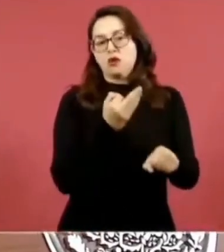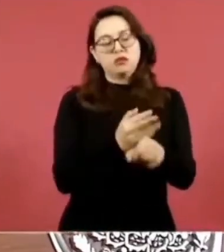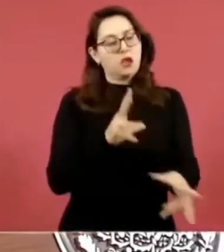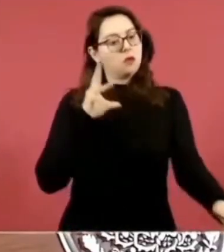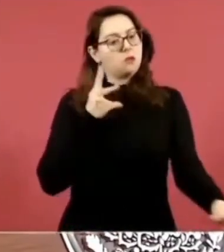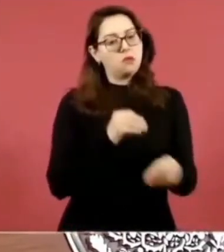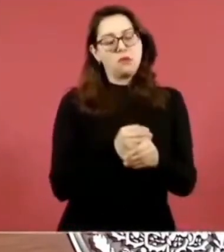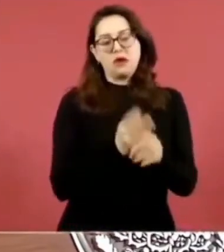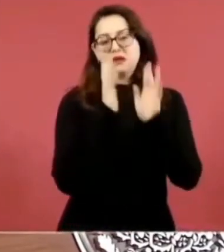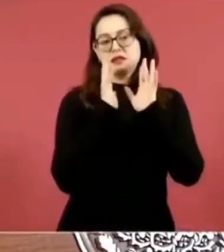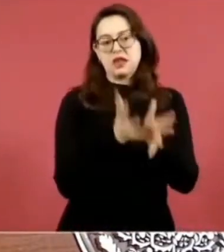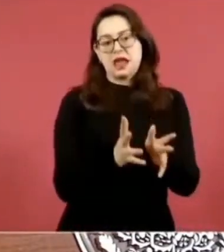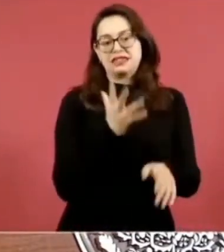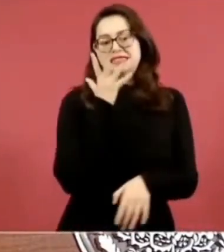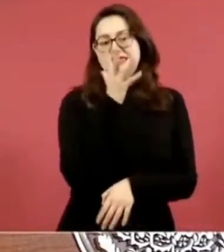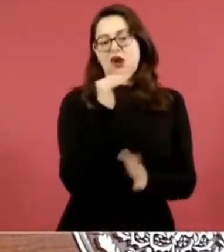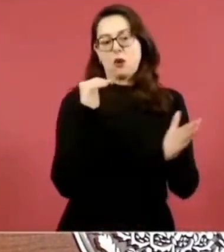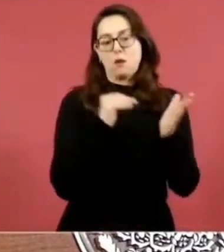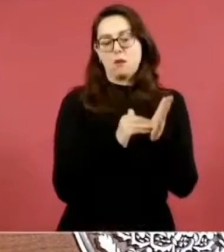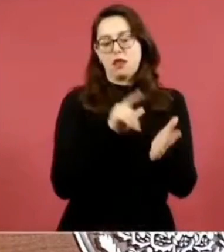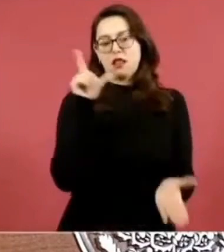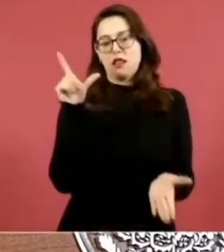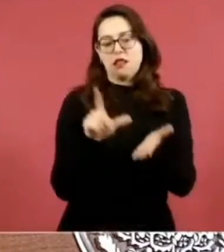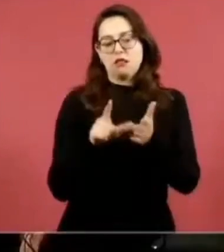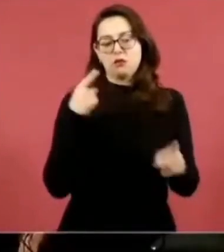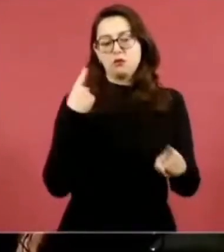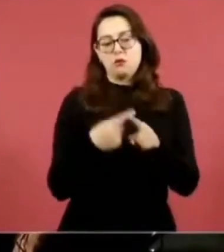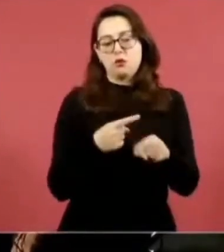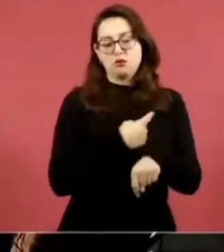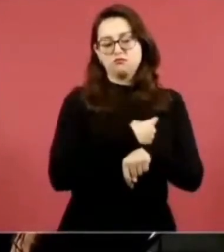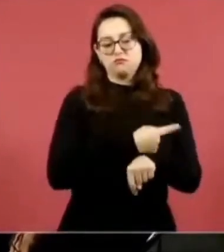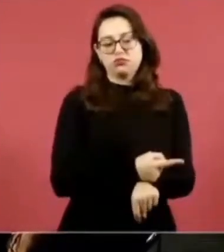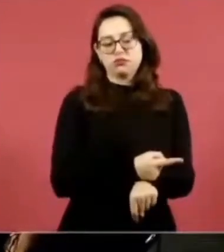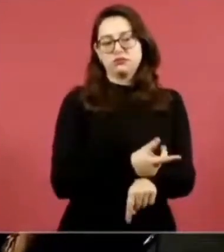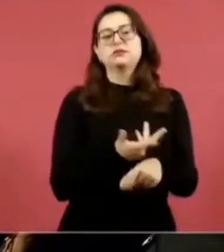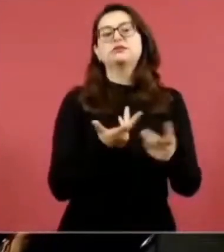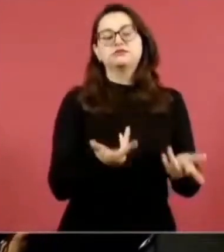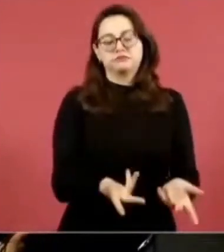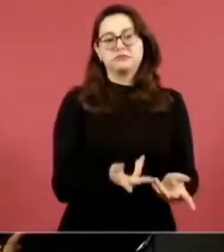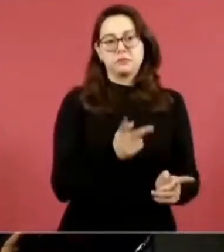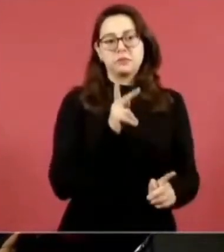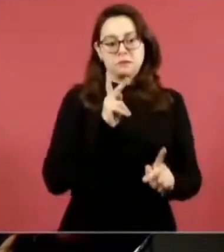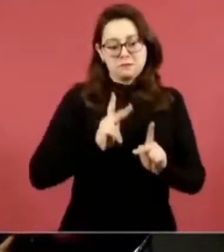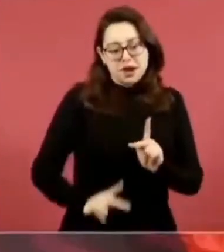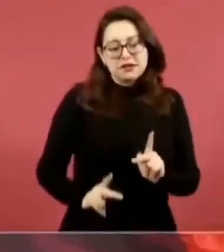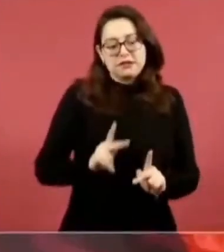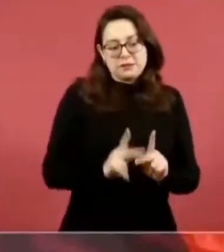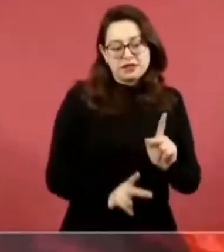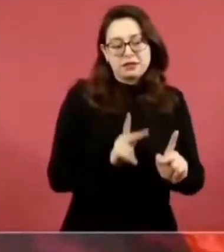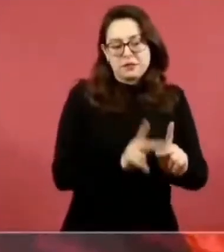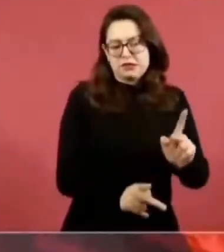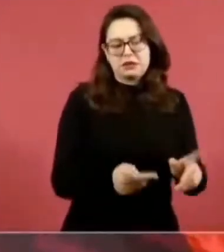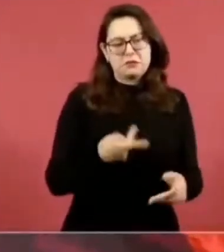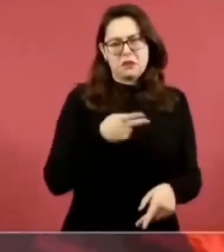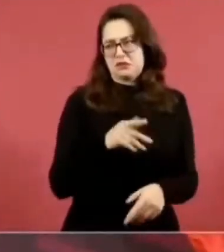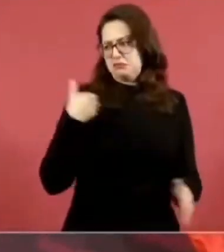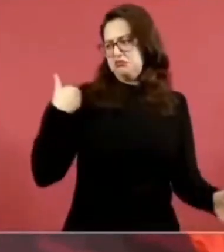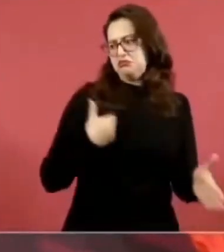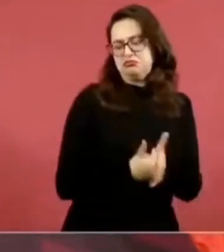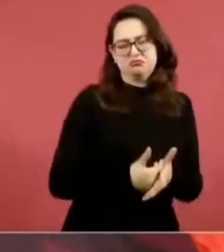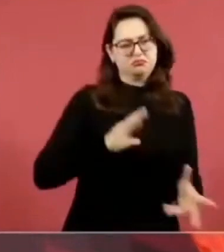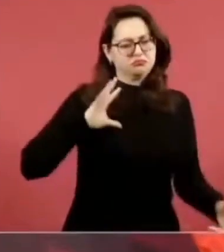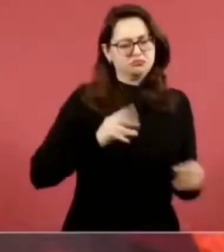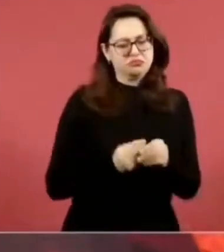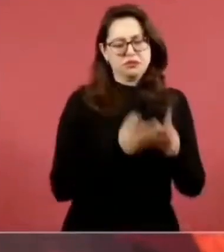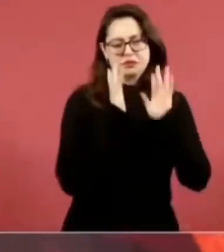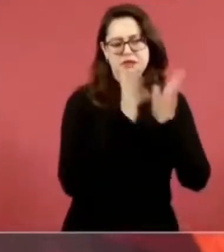funcionando el acueducto, algo parecido vamos a hacer hoy, o vamos a iniciar hoy en el